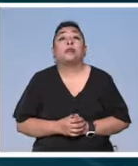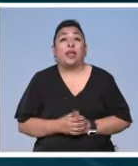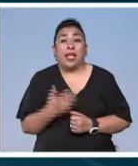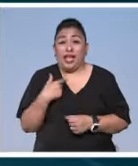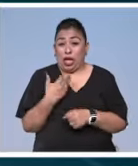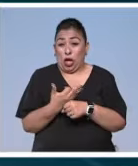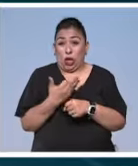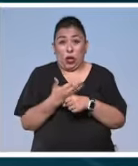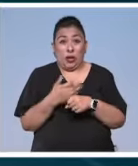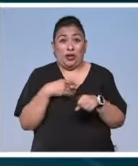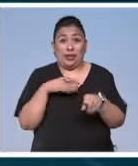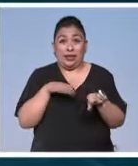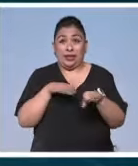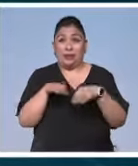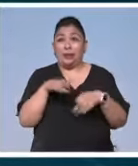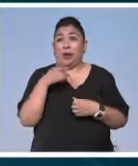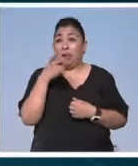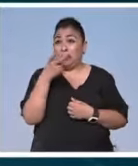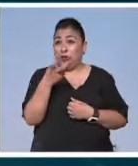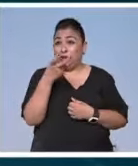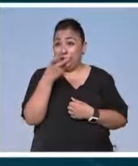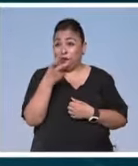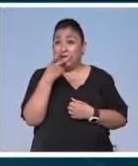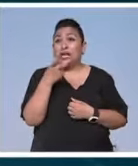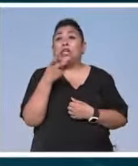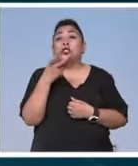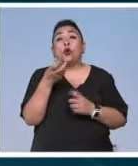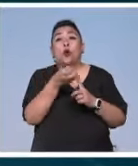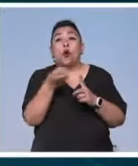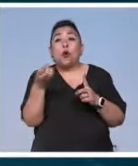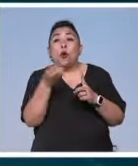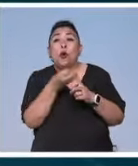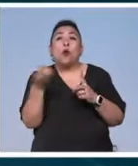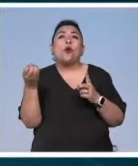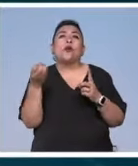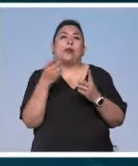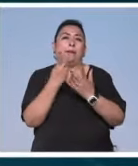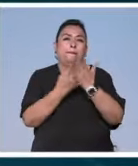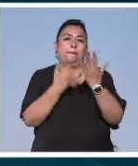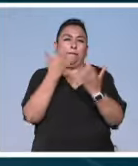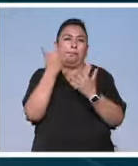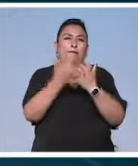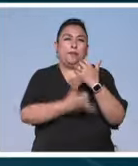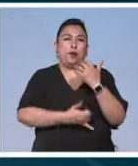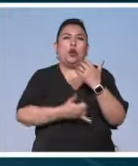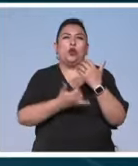ahorita trabajando justamente como la estructuración de un proyecto